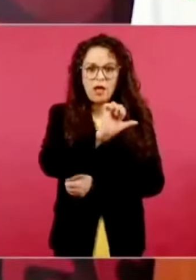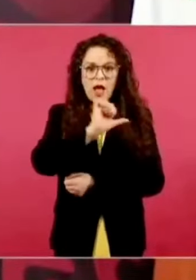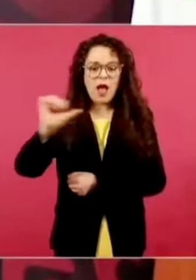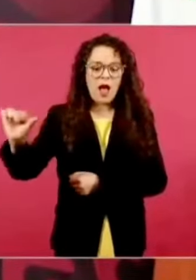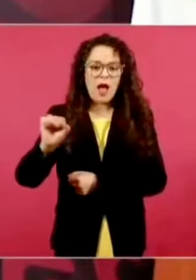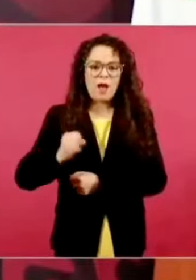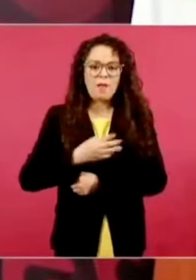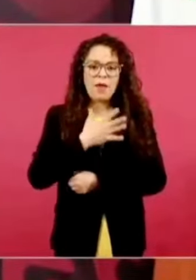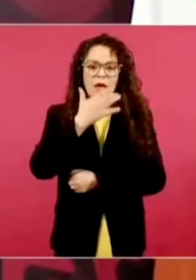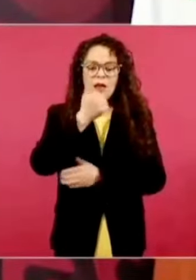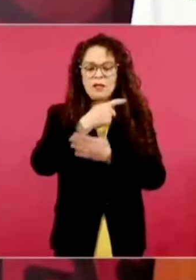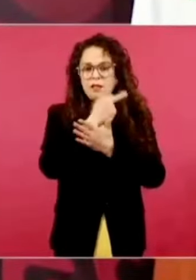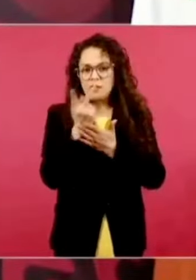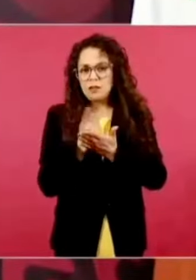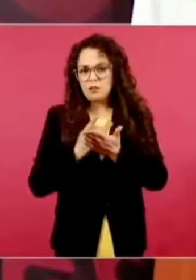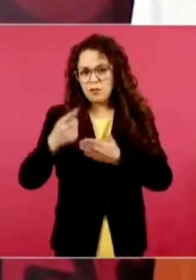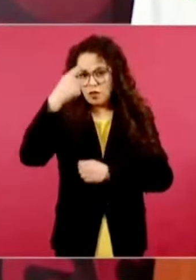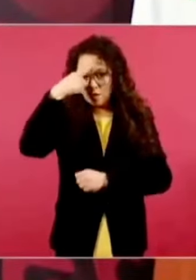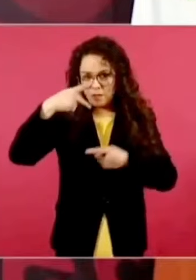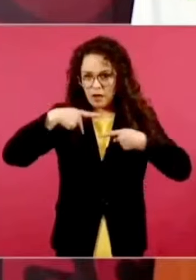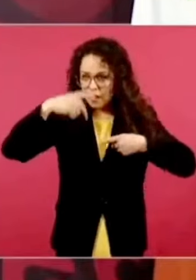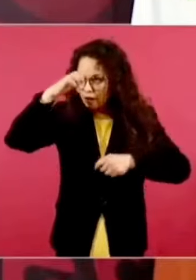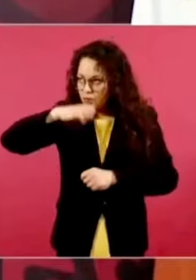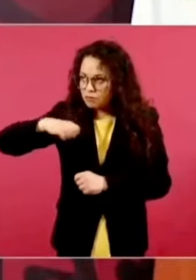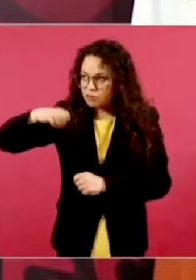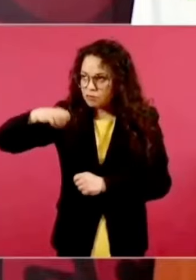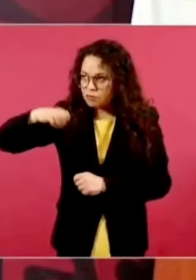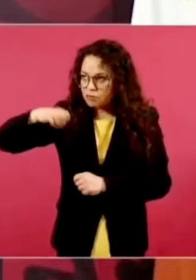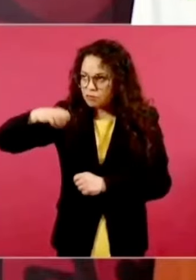a las pensiones de adultos mayores, a las becas.